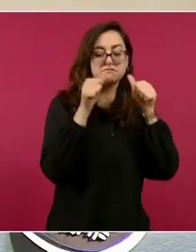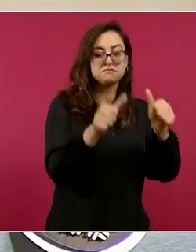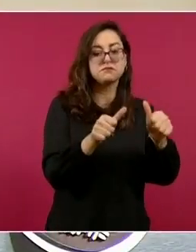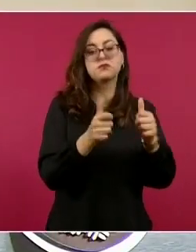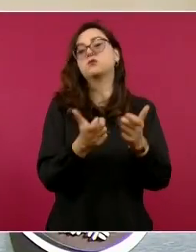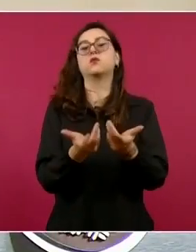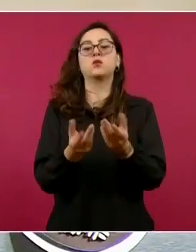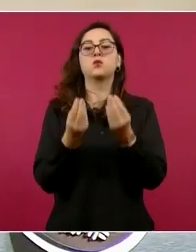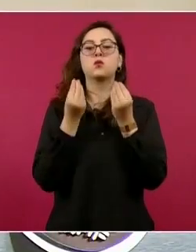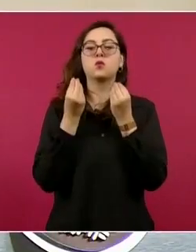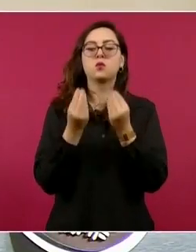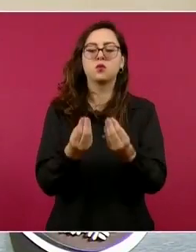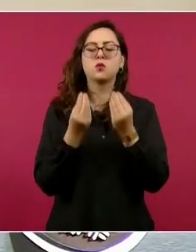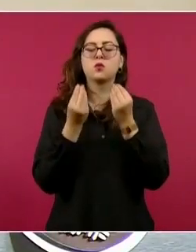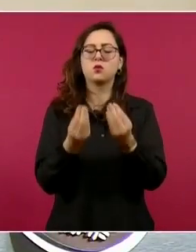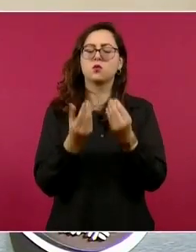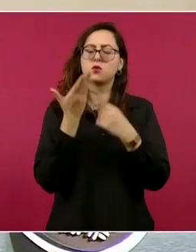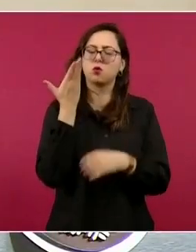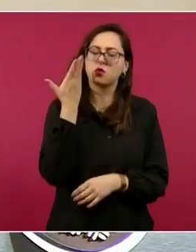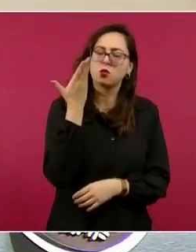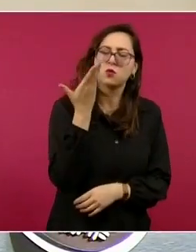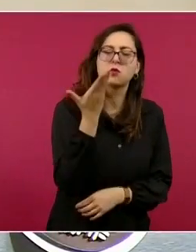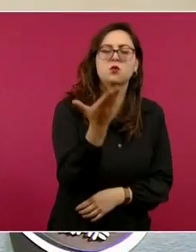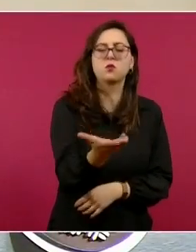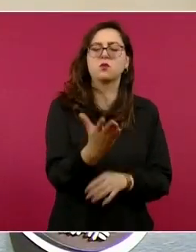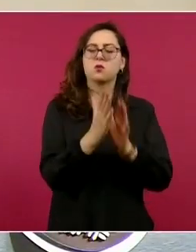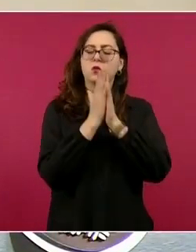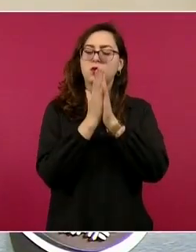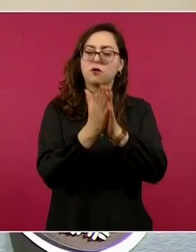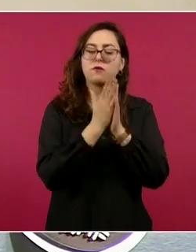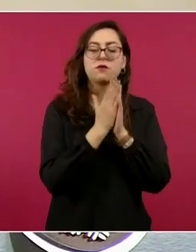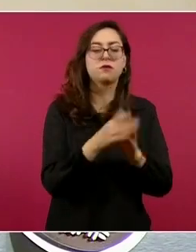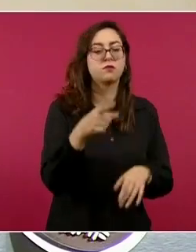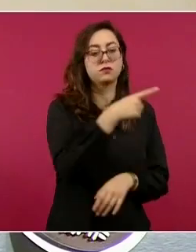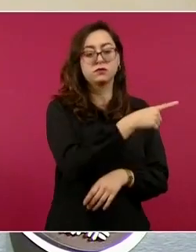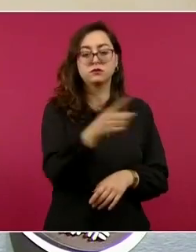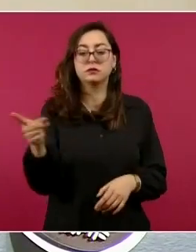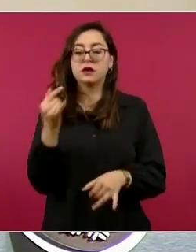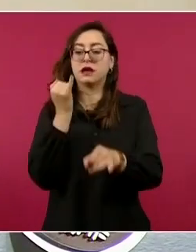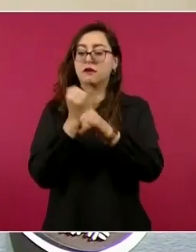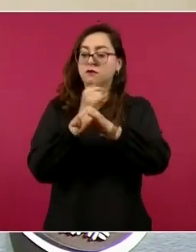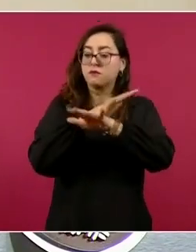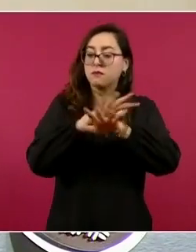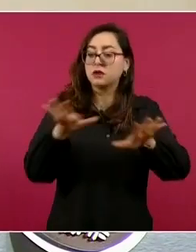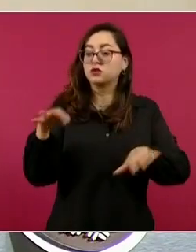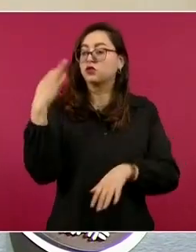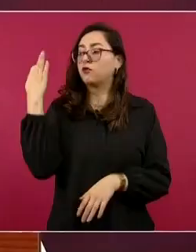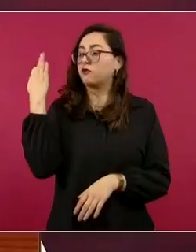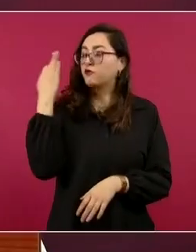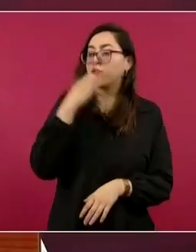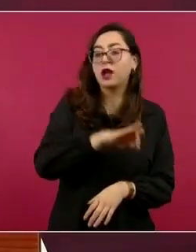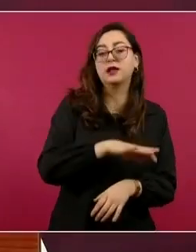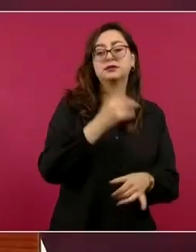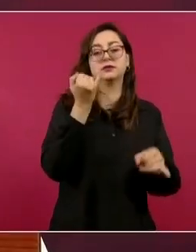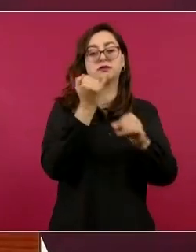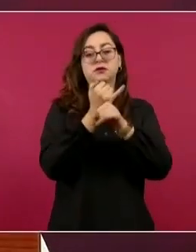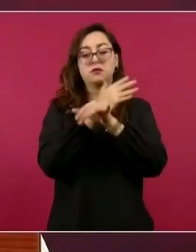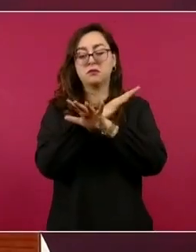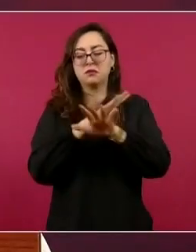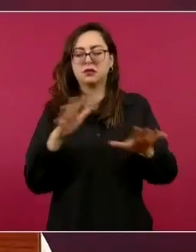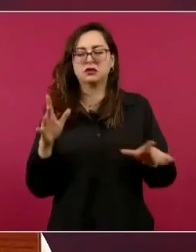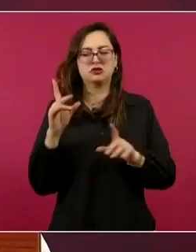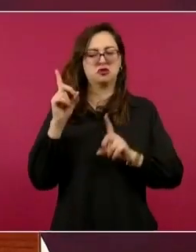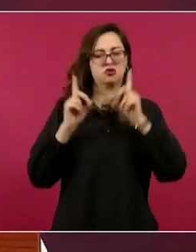compartan información falsa o sin verificar. No hay que olvidar que juntos